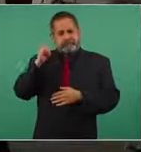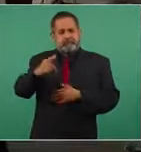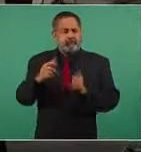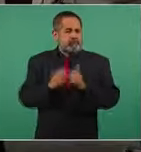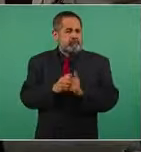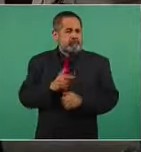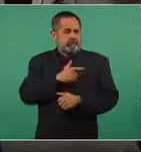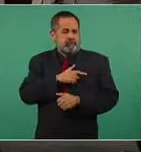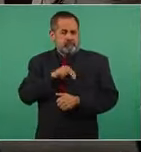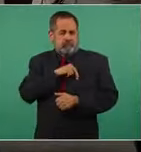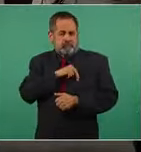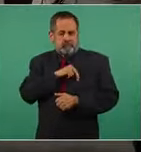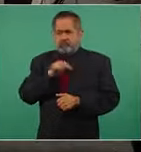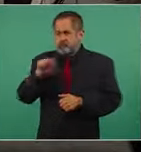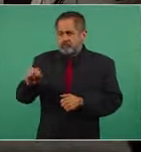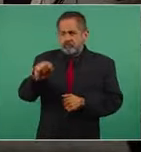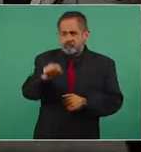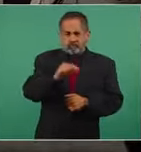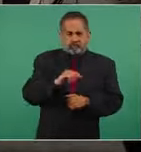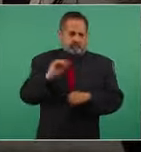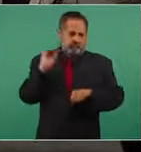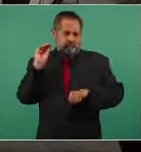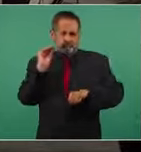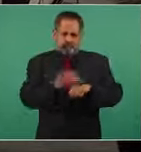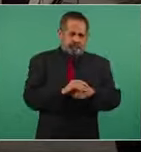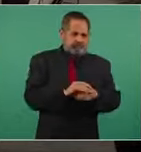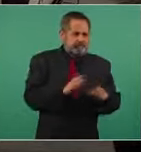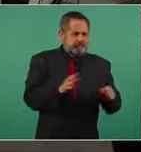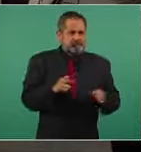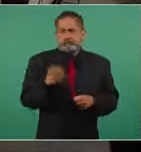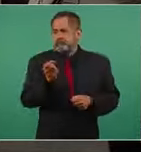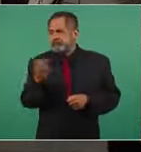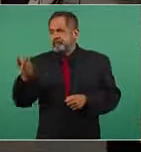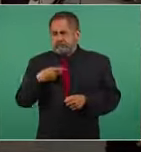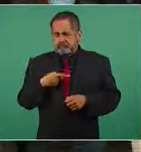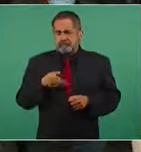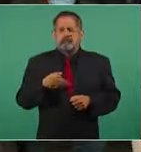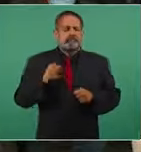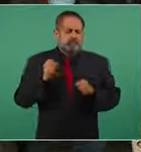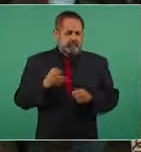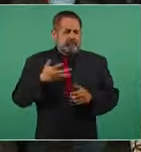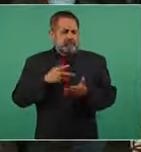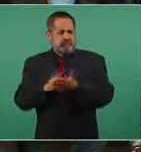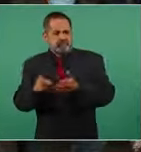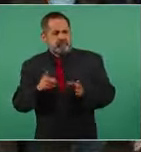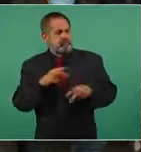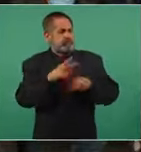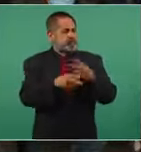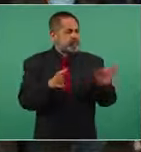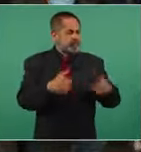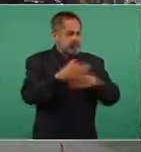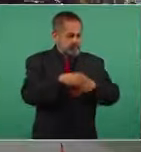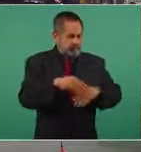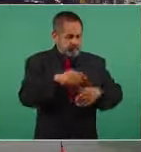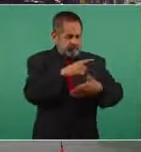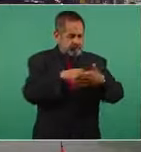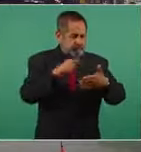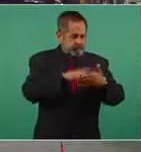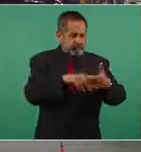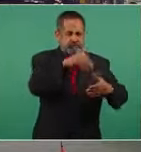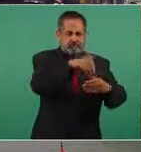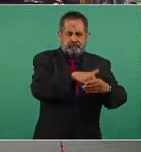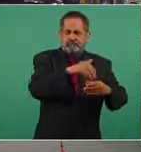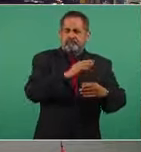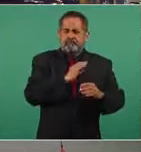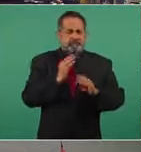la Guardia Nacional para que esas casillas finalmente se instalen y la gente tenga garantizado su derecho al voto. Sí, miren, habíamos